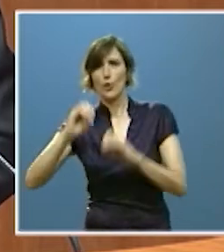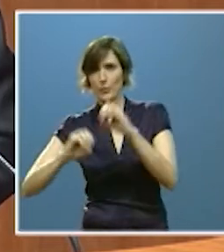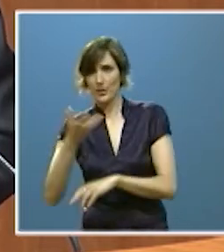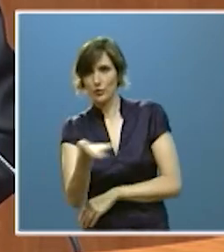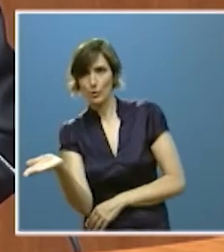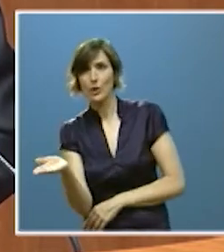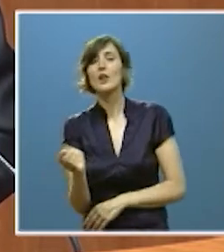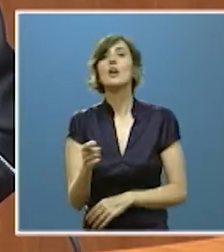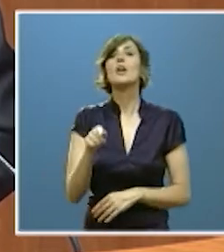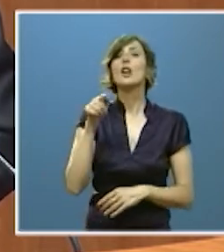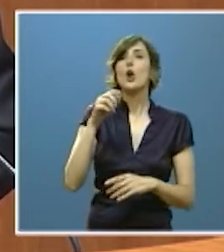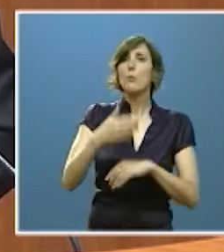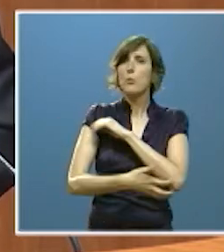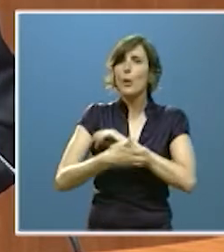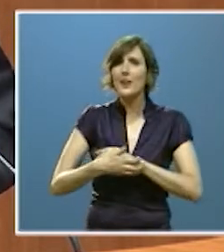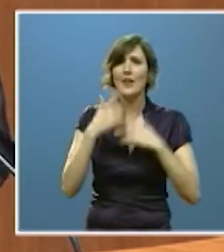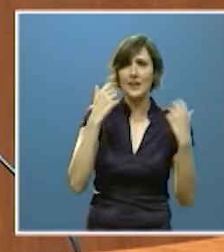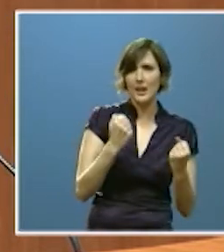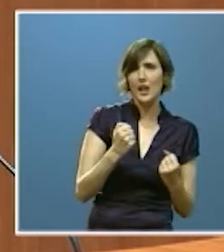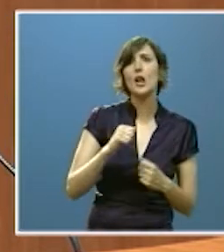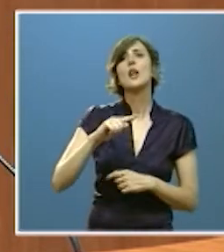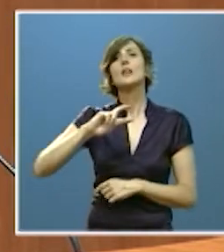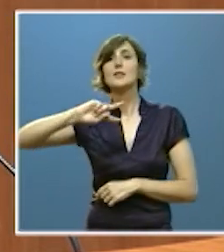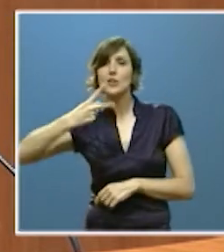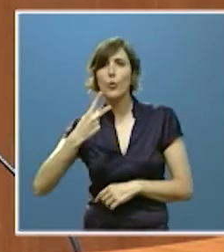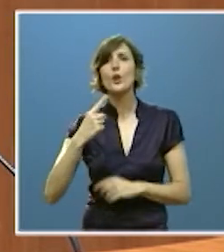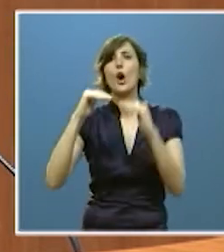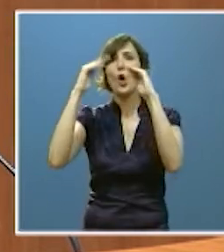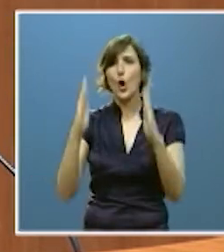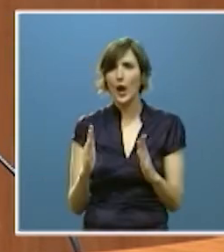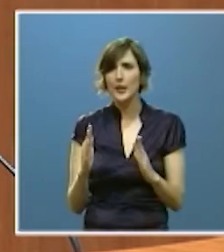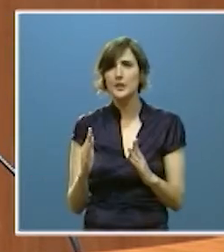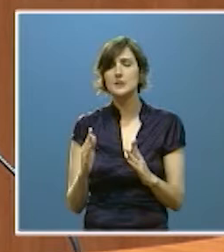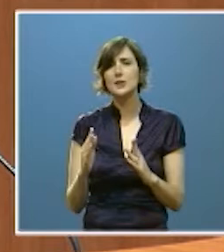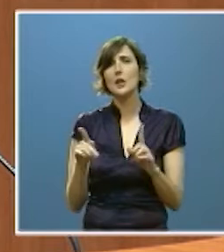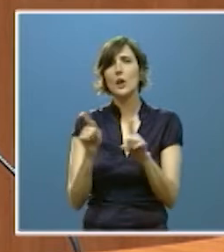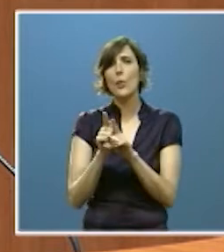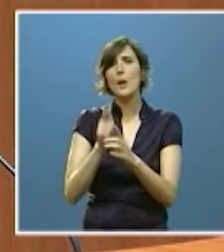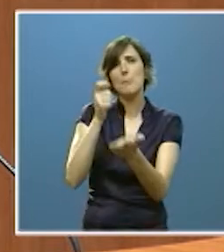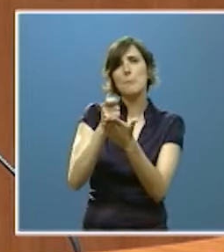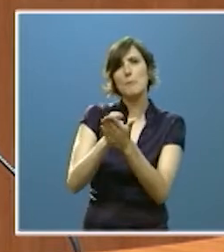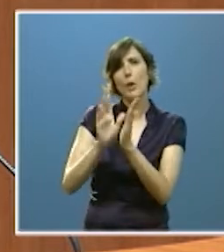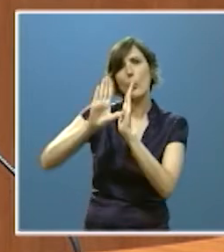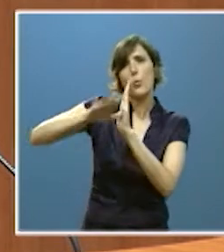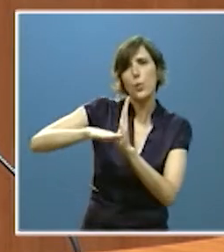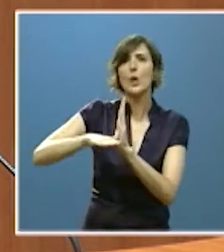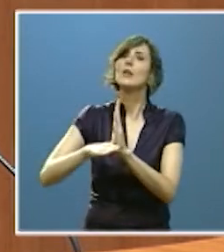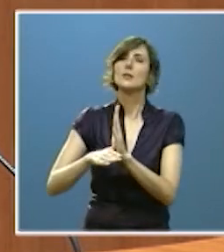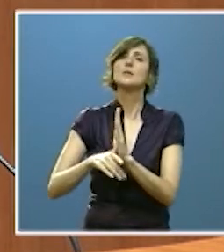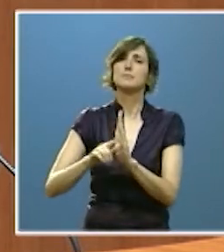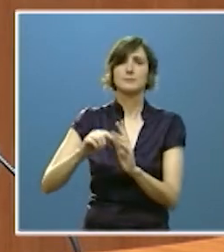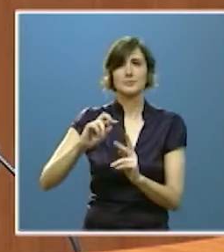tiene con pobreza energética y la segunda con menos hogares con retrasos en los pagos son datos